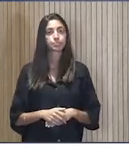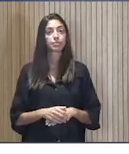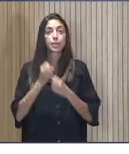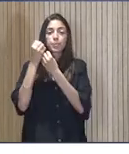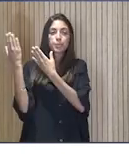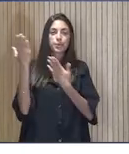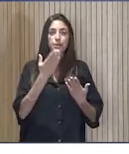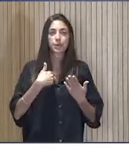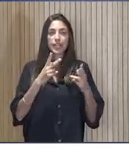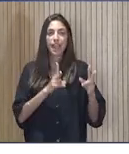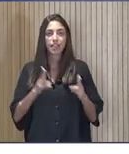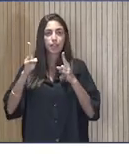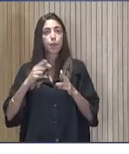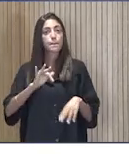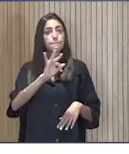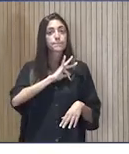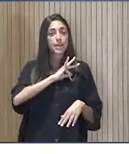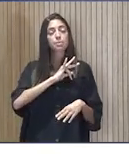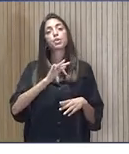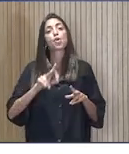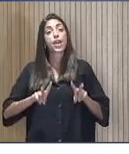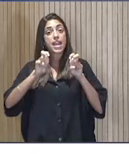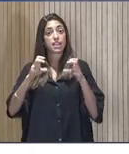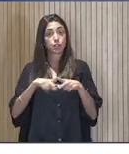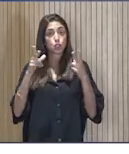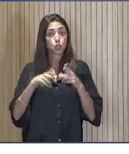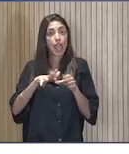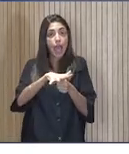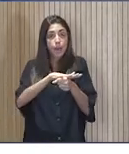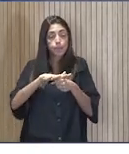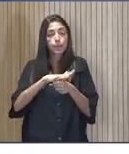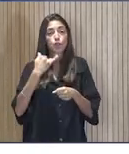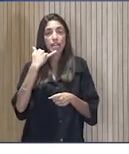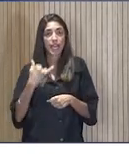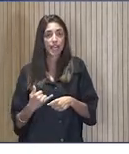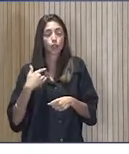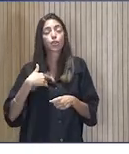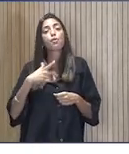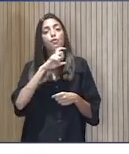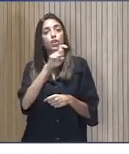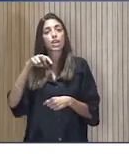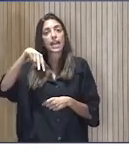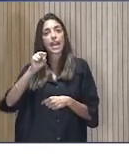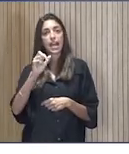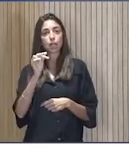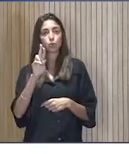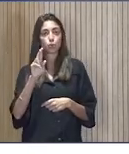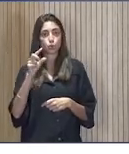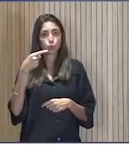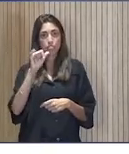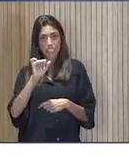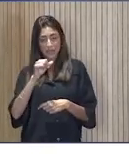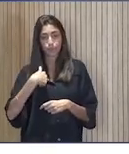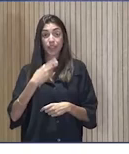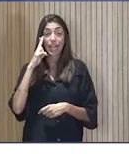esta edición del Premio a la Mejor Iniciativa Social en el Ámbito Energético de la Fundación Naturgi. El